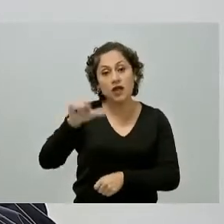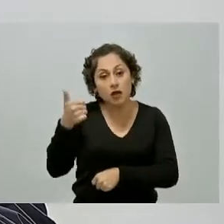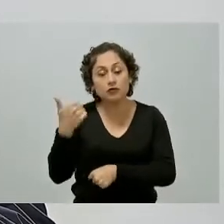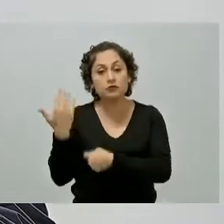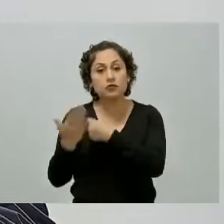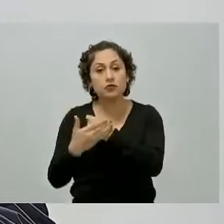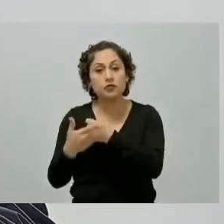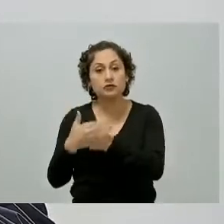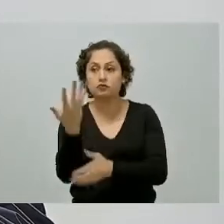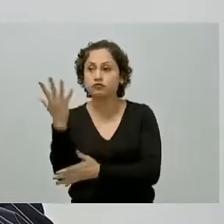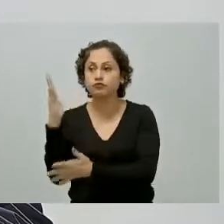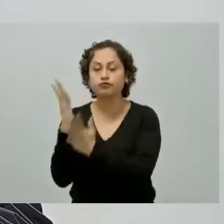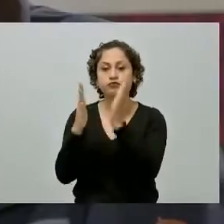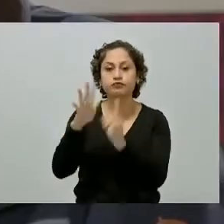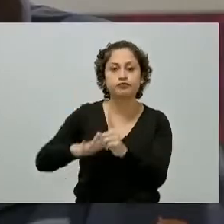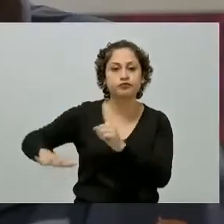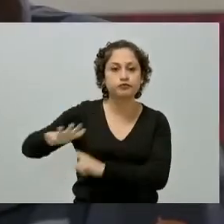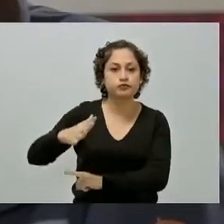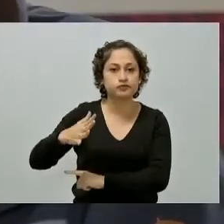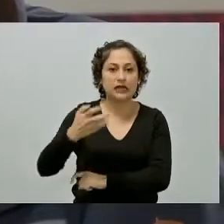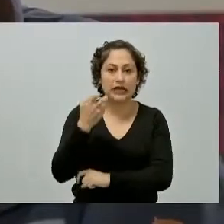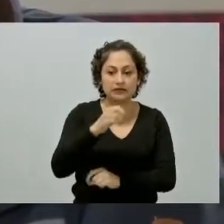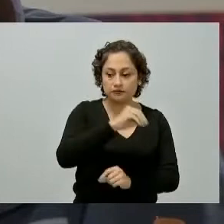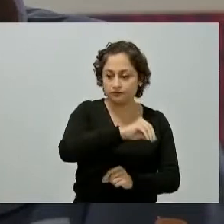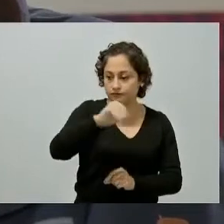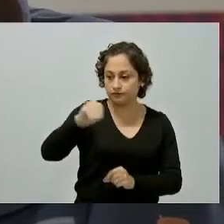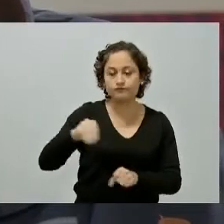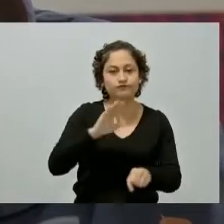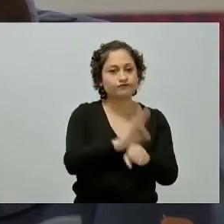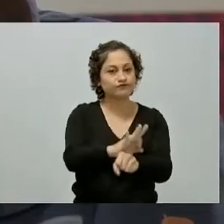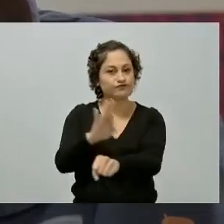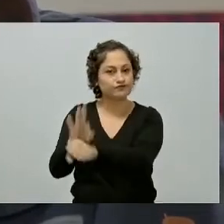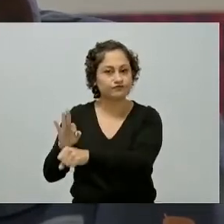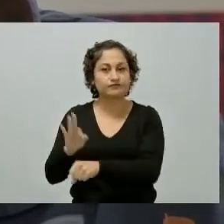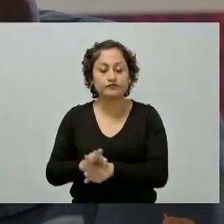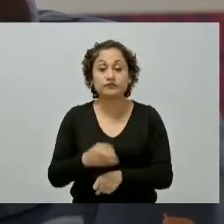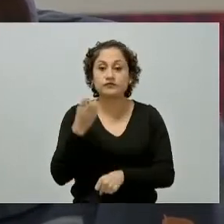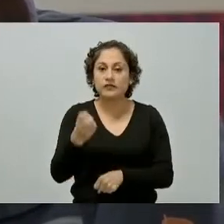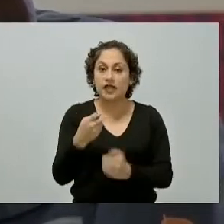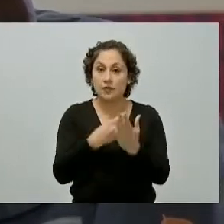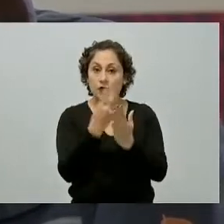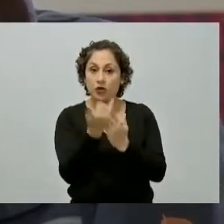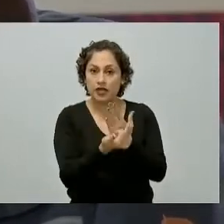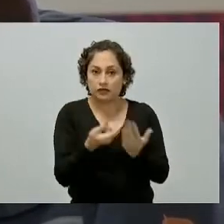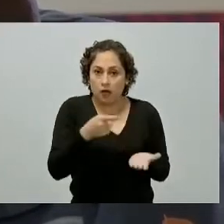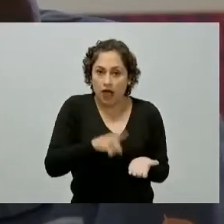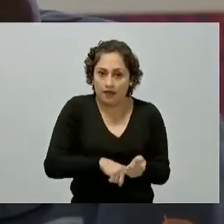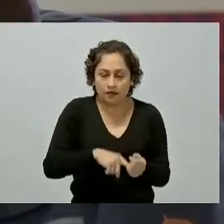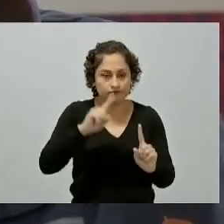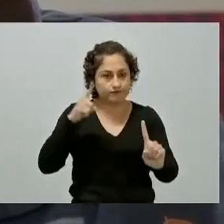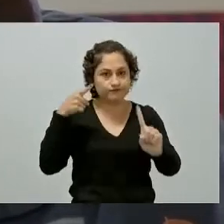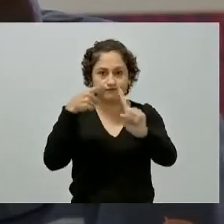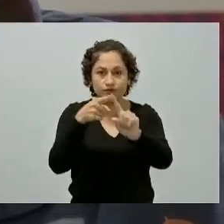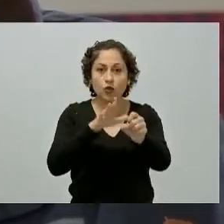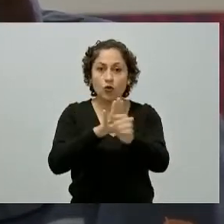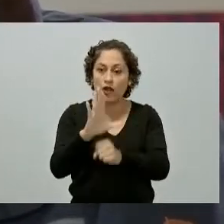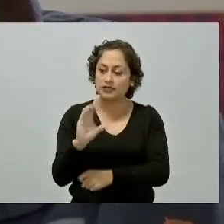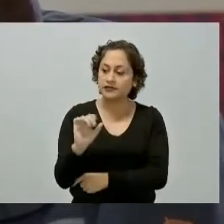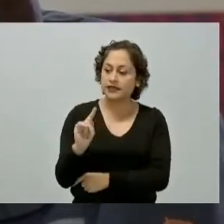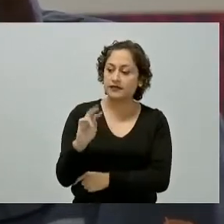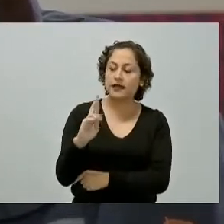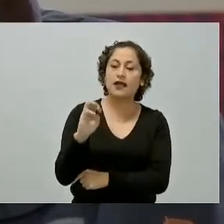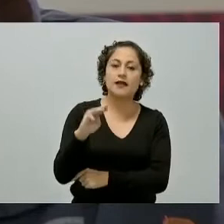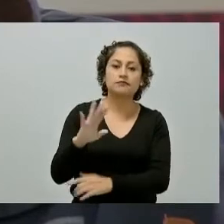de Chapultepec una parte crucial del buen funcionamiento de este proyecto será sin duda el CETRAM de la terminal de